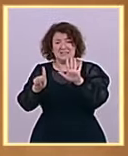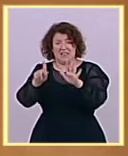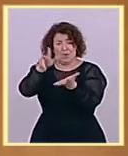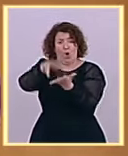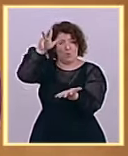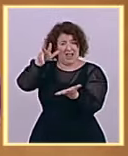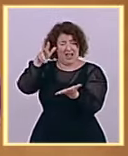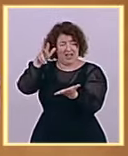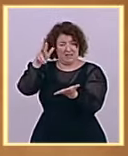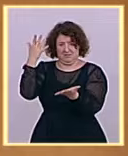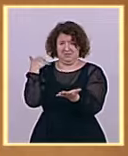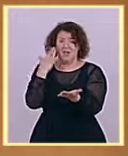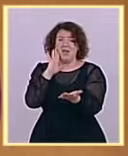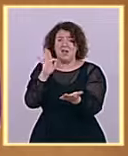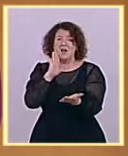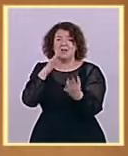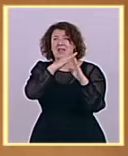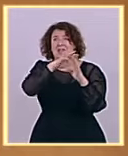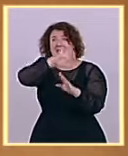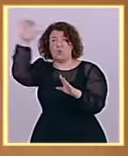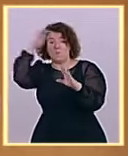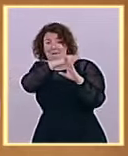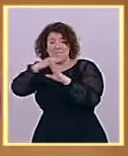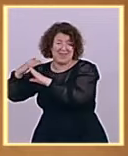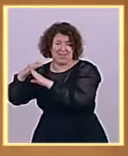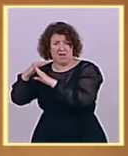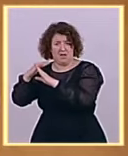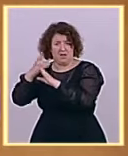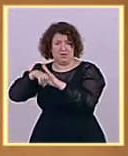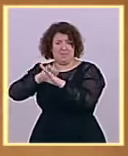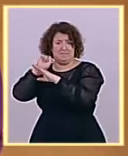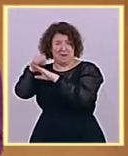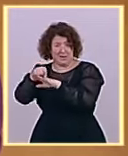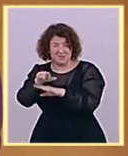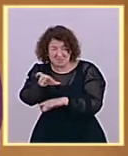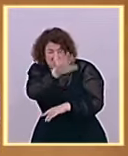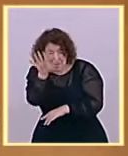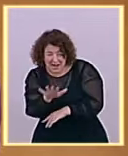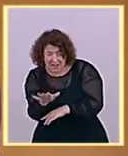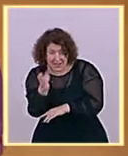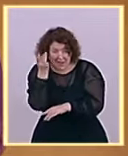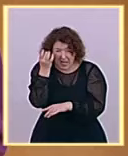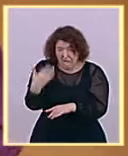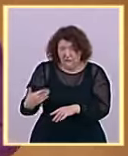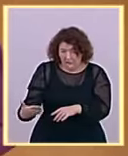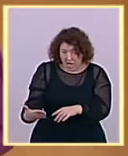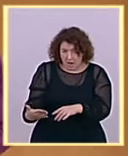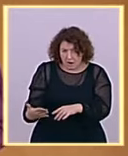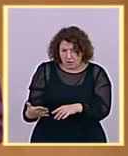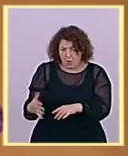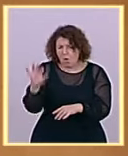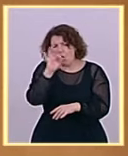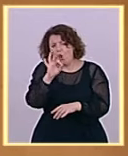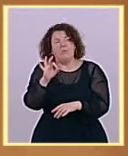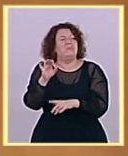euro. Ese dato le parece a usted que no tiene importancia, o simplemente lo obvia, y prefiere usted quedarse abonado